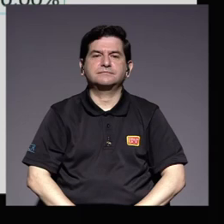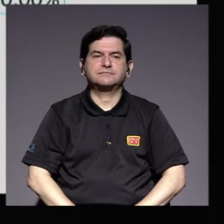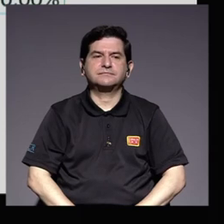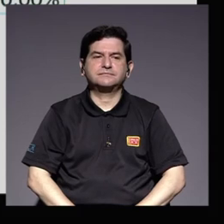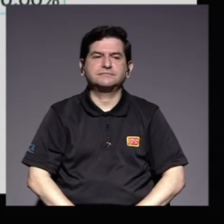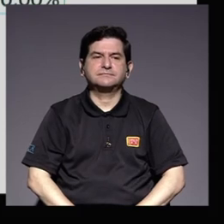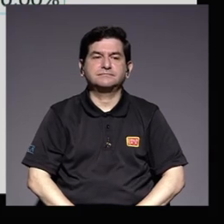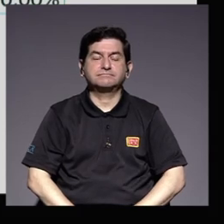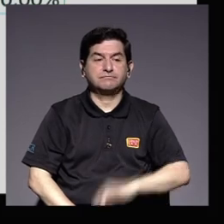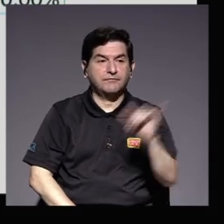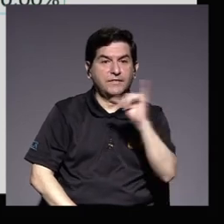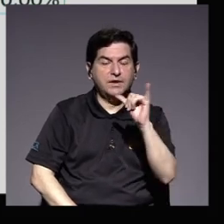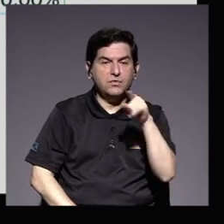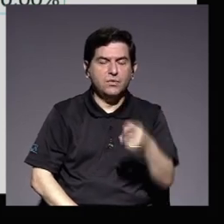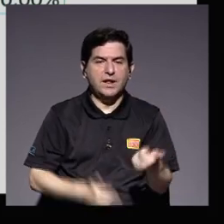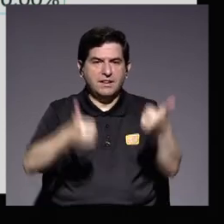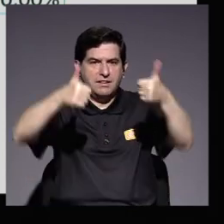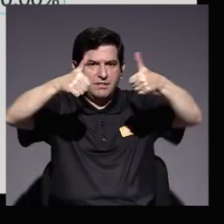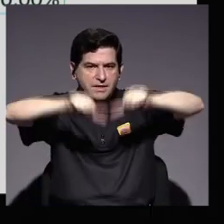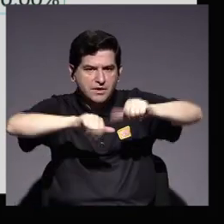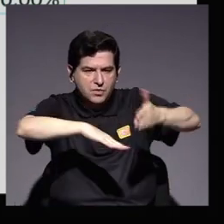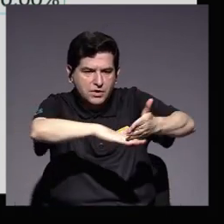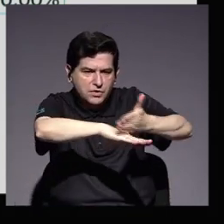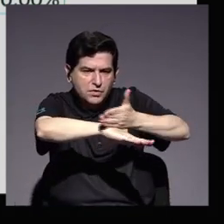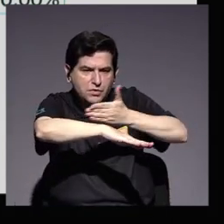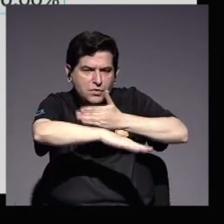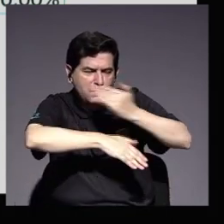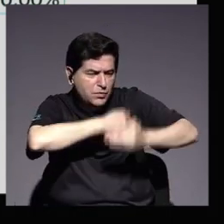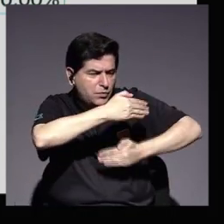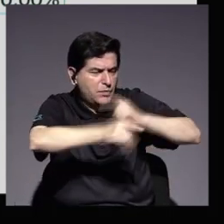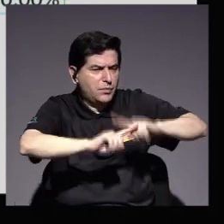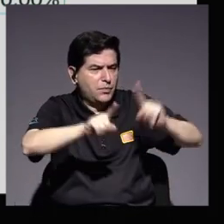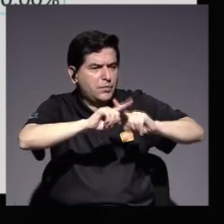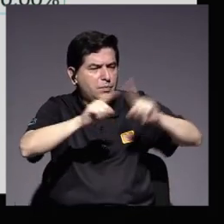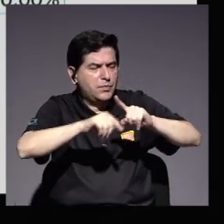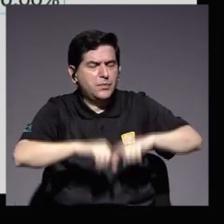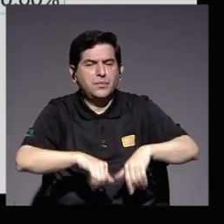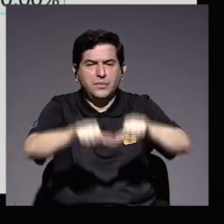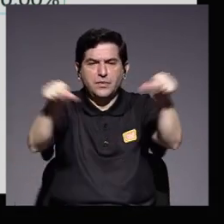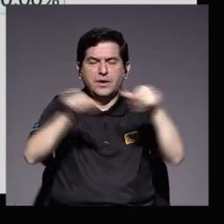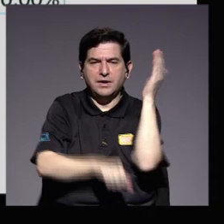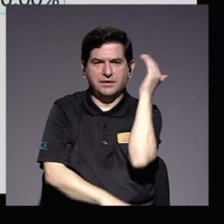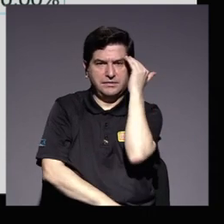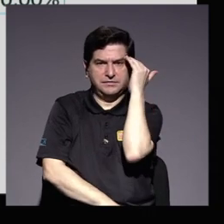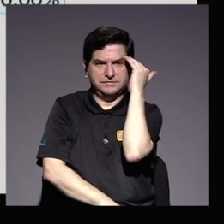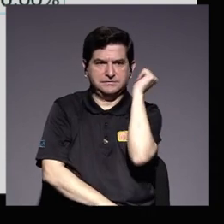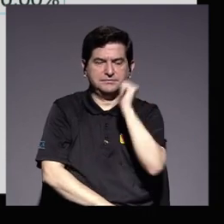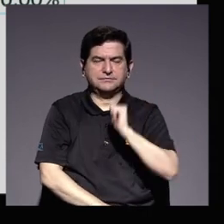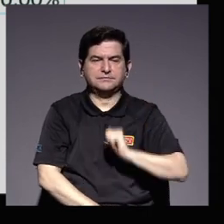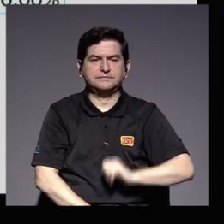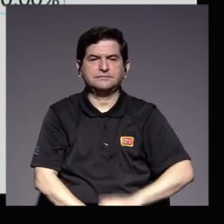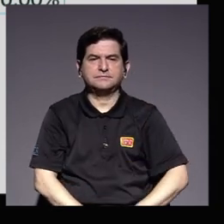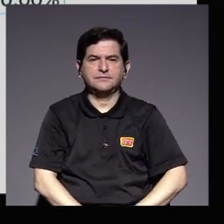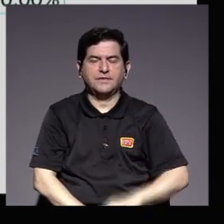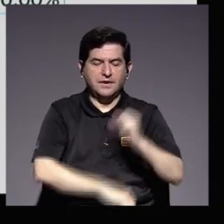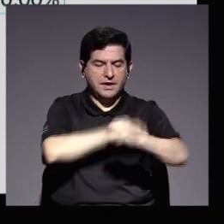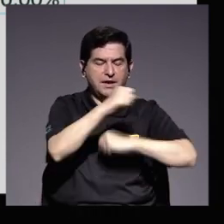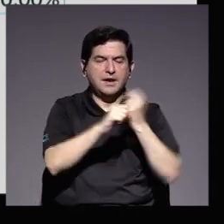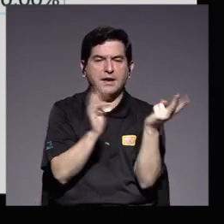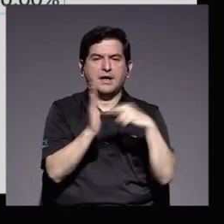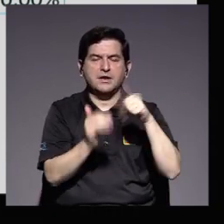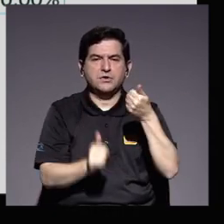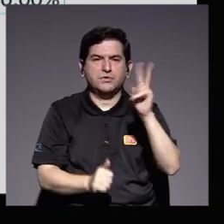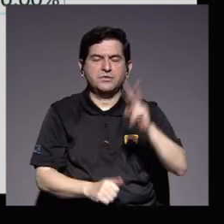y además que estén acordes con el avance de la evolución de los diferentes campos del saber. Desde el año 2012